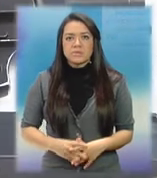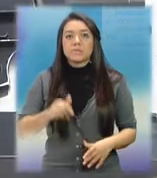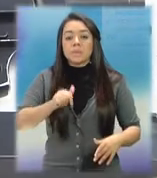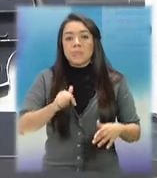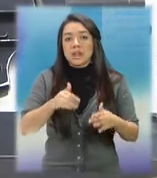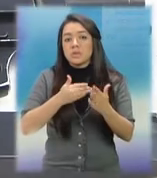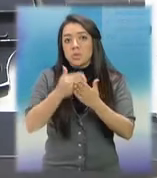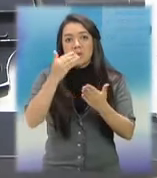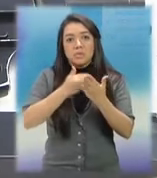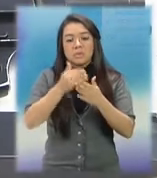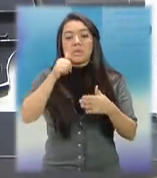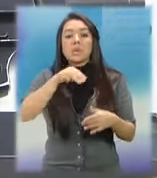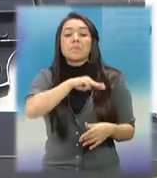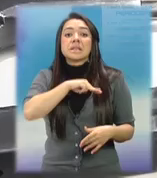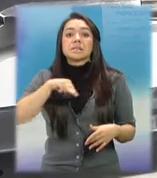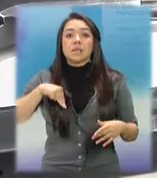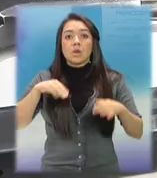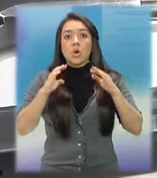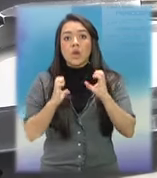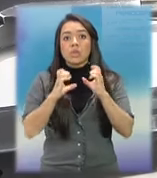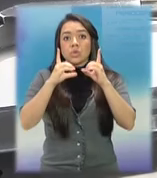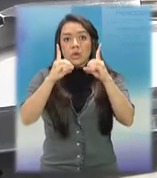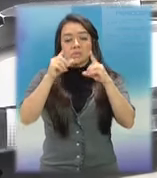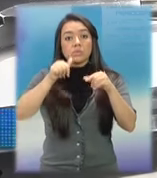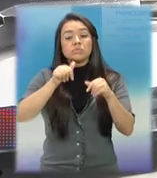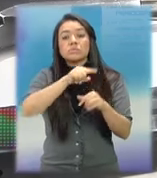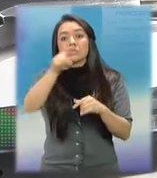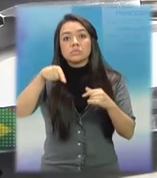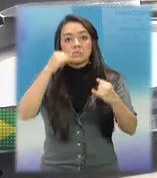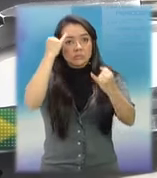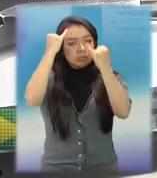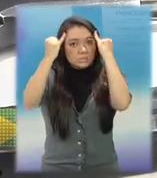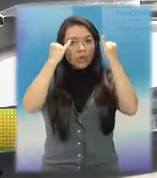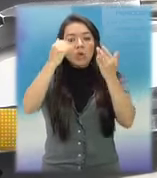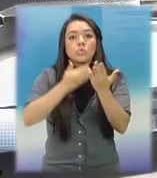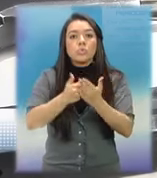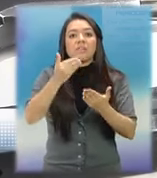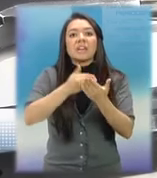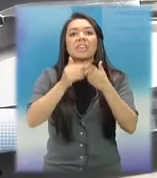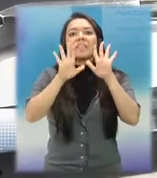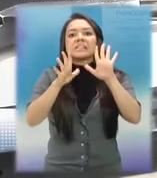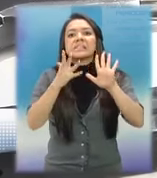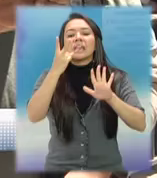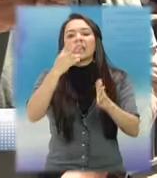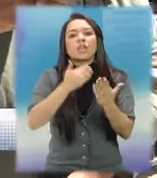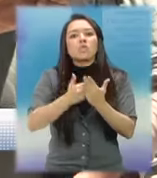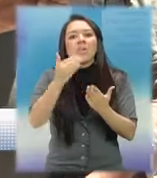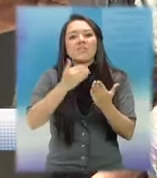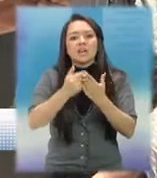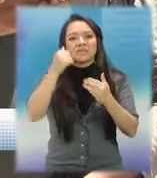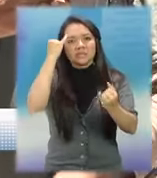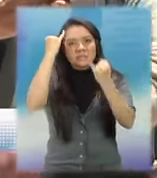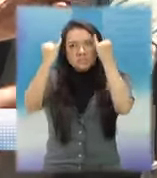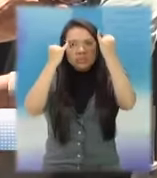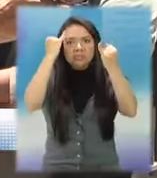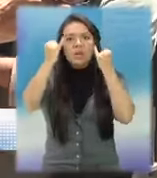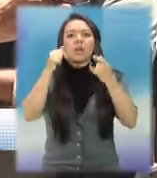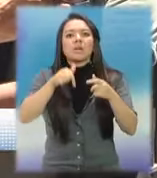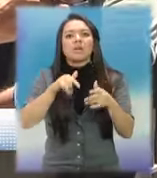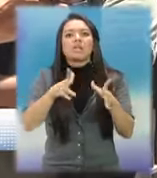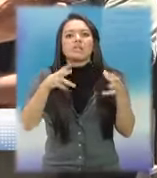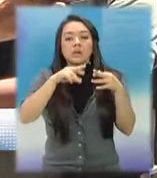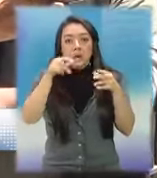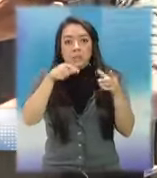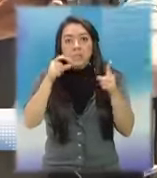Autoridades del Ministerio de Gobernación dieron a conocer que se necesitan 17 nuevas armas, entre largas y cortas para la Policía Nacional